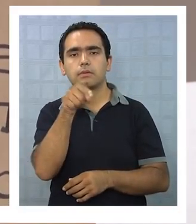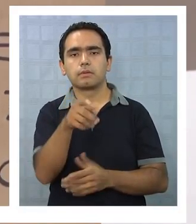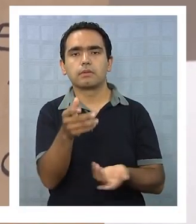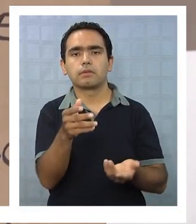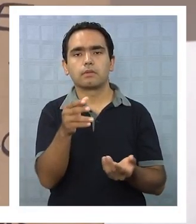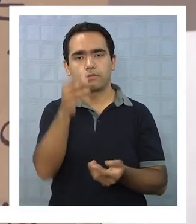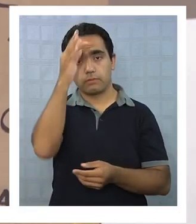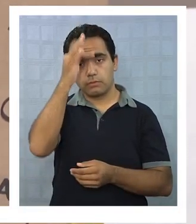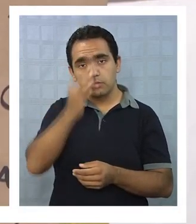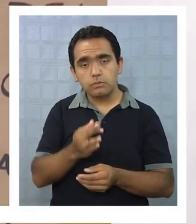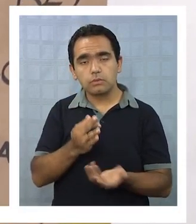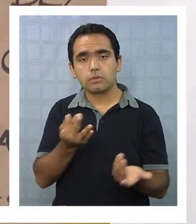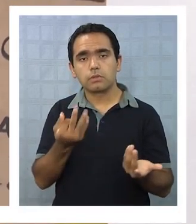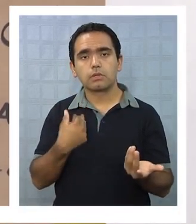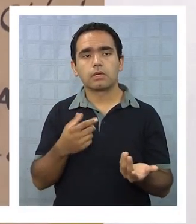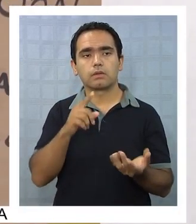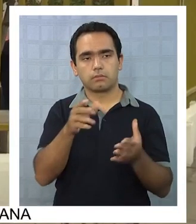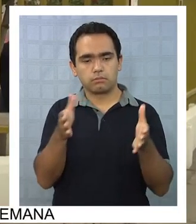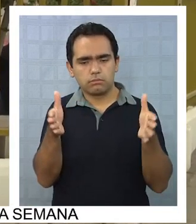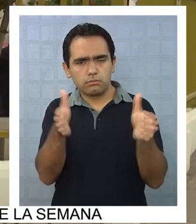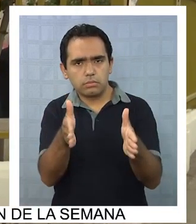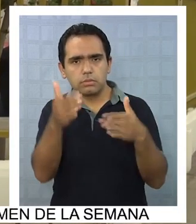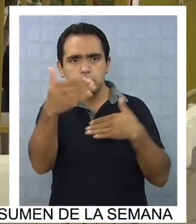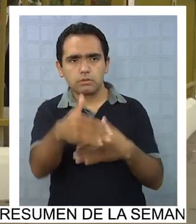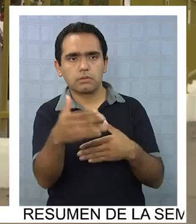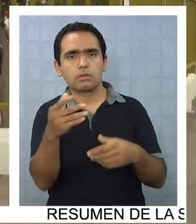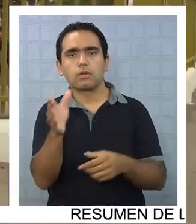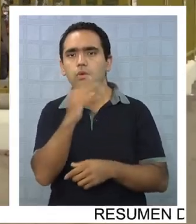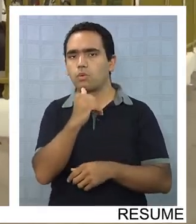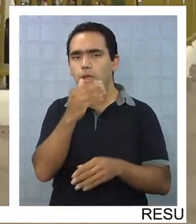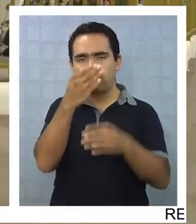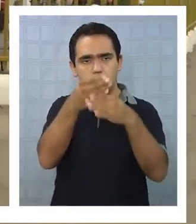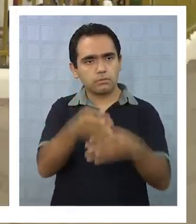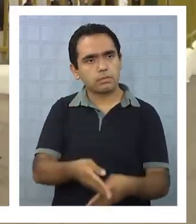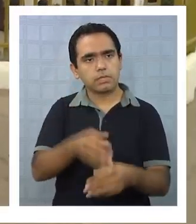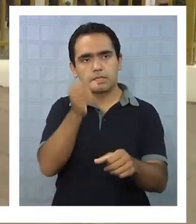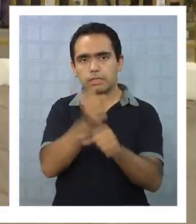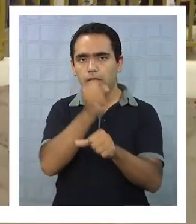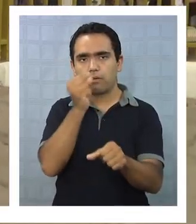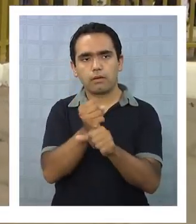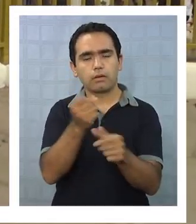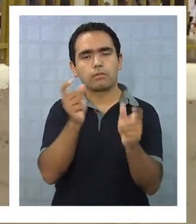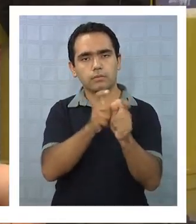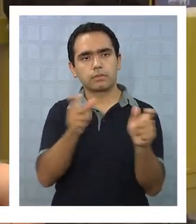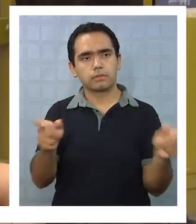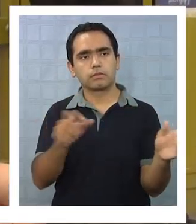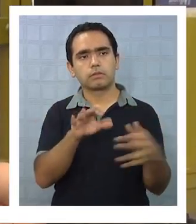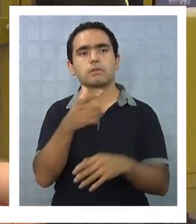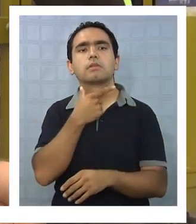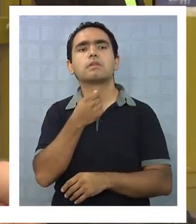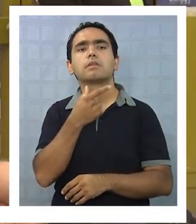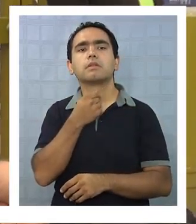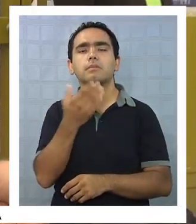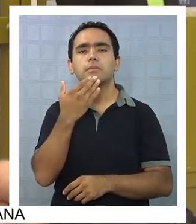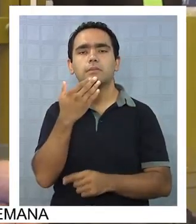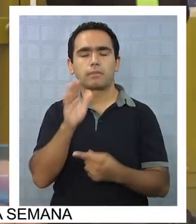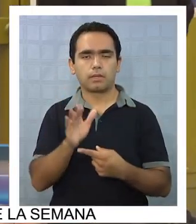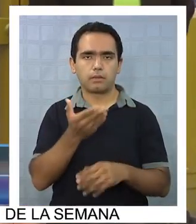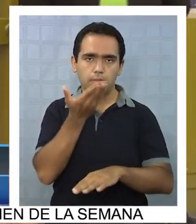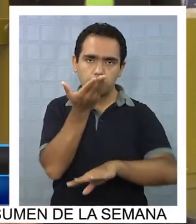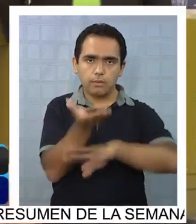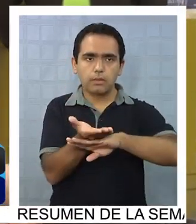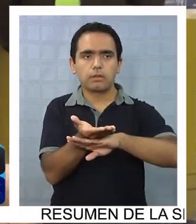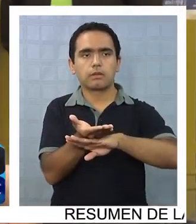Funcionarios es el llamado encasillamiento que no permite la estabilidad laboral de sus miembros. Estamos pidiendo